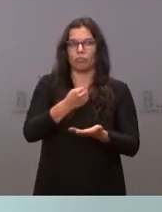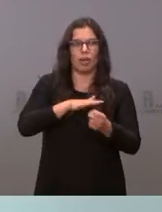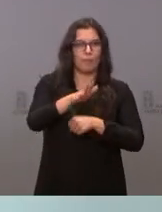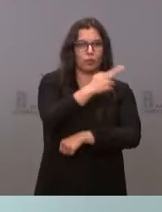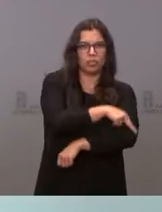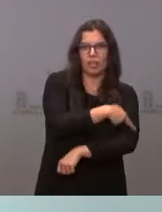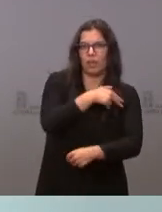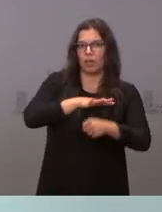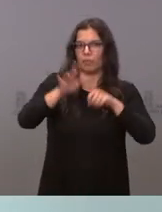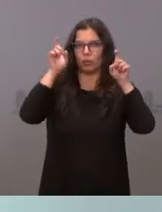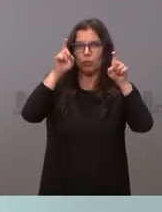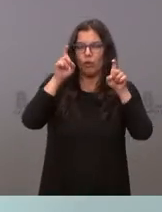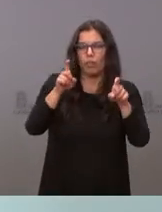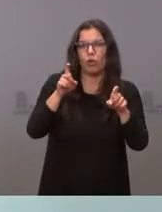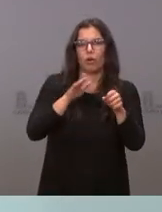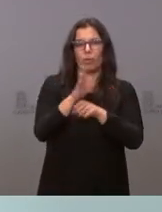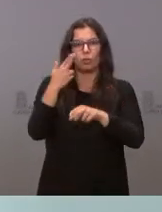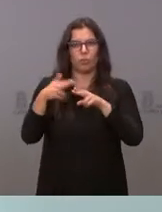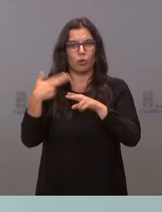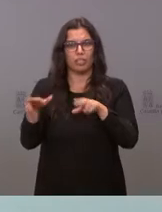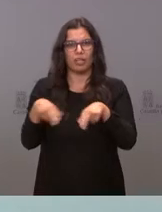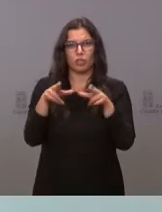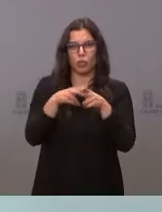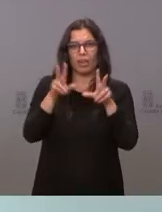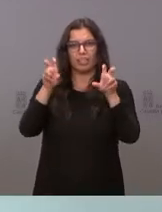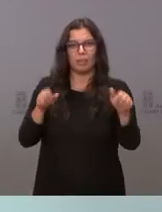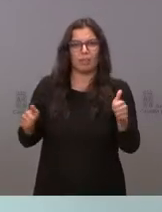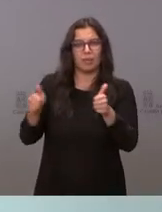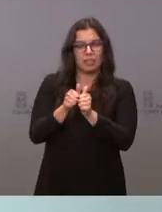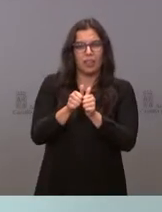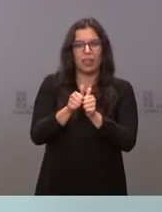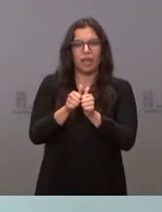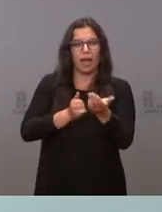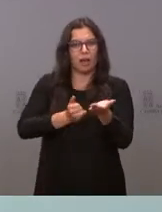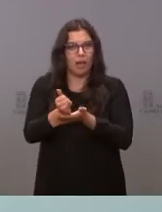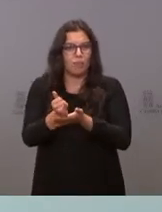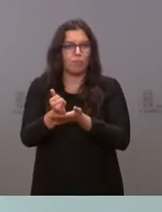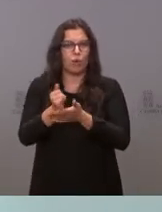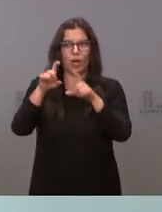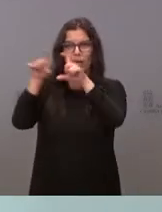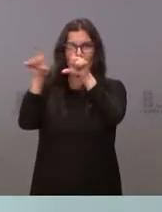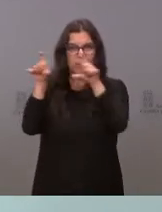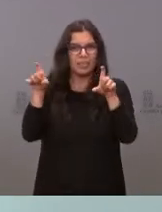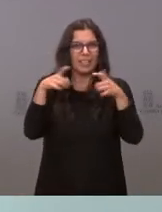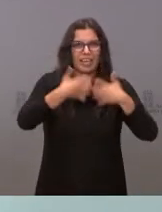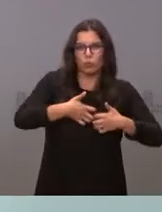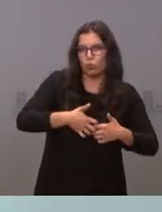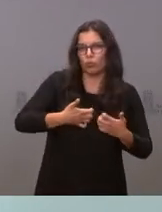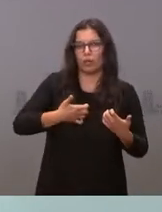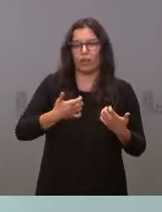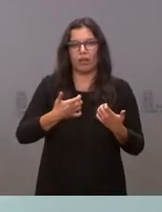en la educación, en las políticas sociales y de dependencia, en nuestro campo, en las empresas, en la industria,